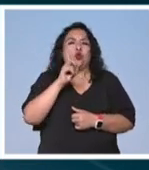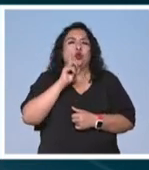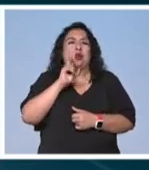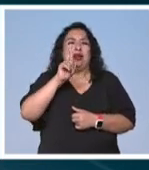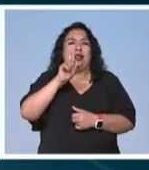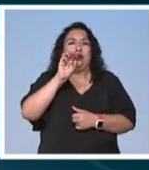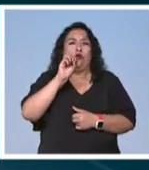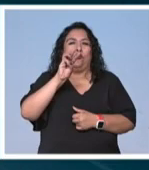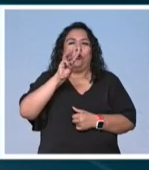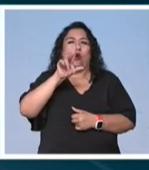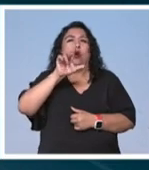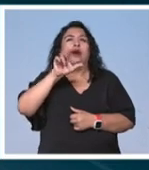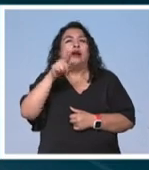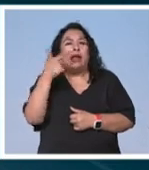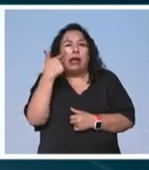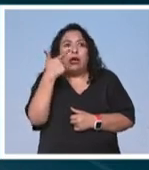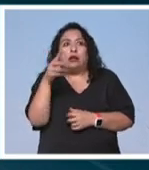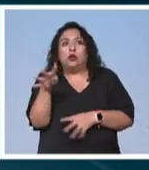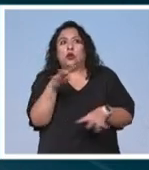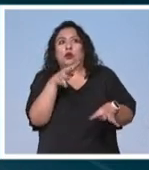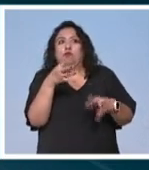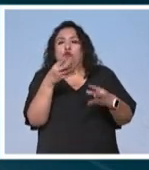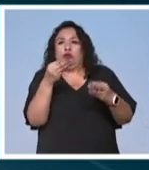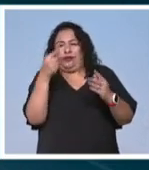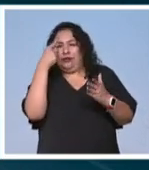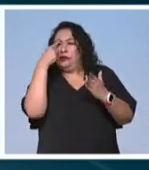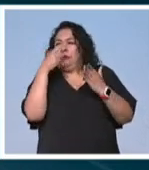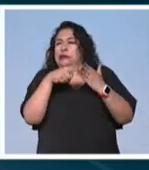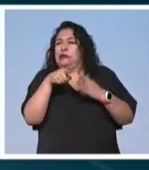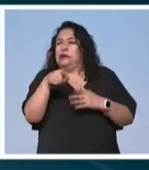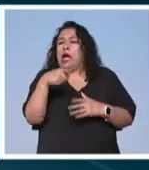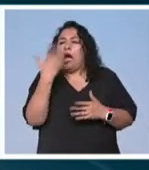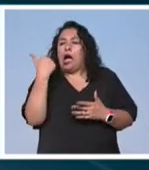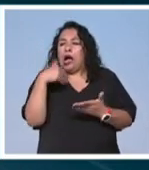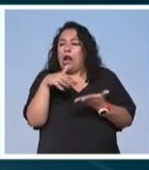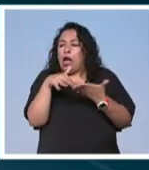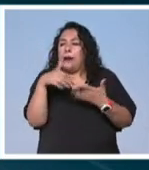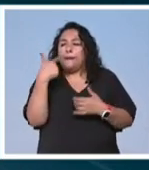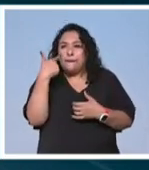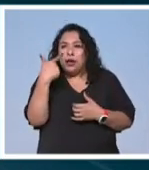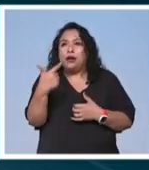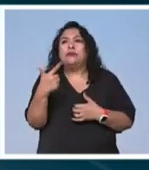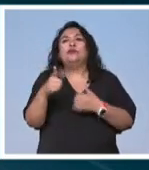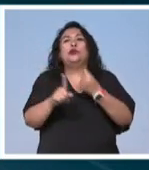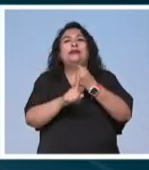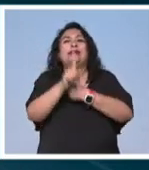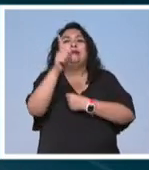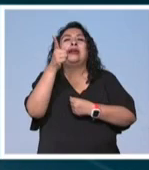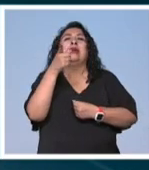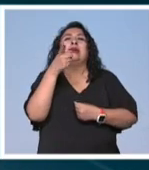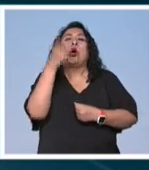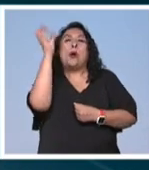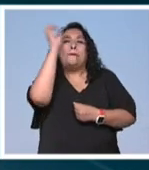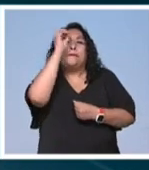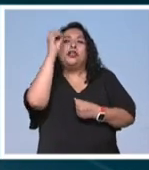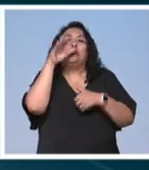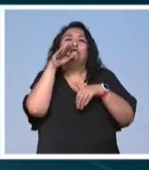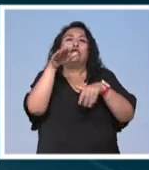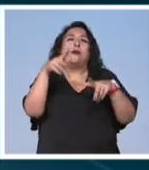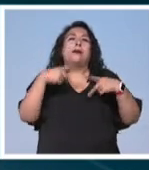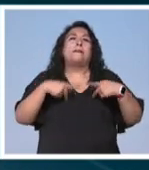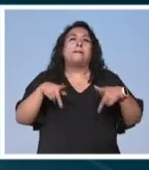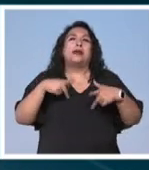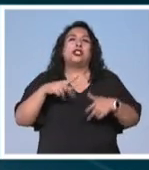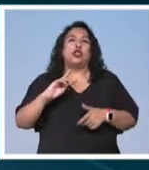Rowling ha estado en el ojo del huracán como yo creo que seguramente han leído han visto por estas declaraciones en torno a las